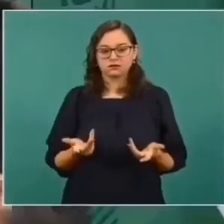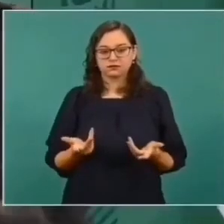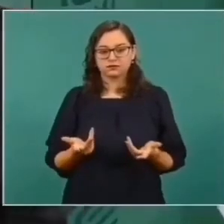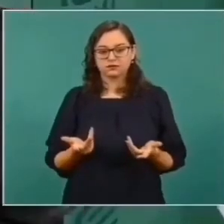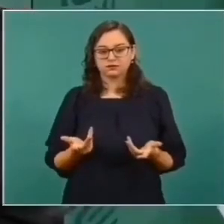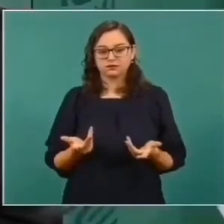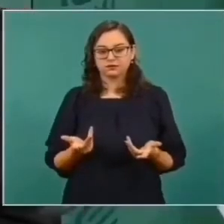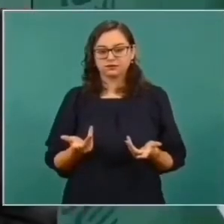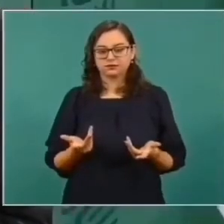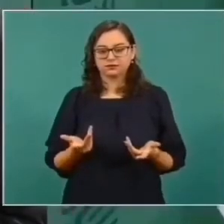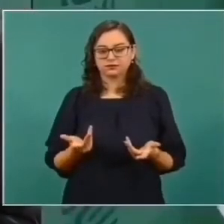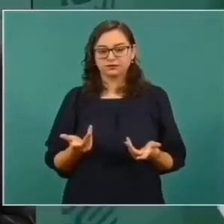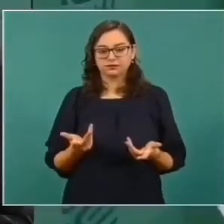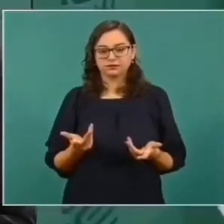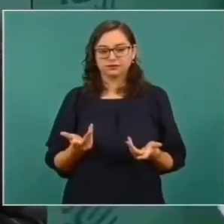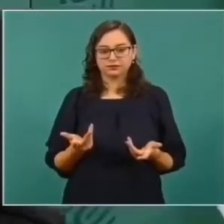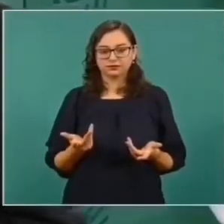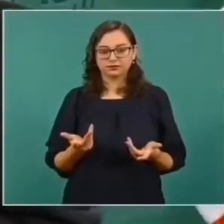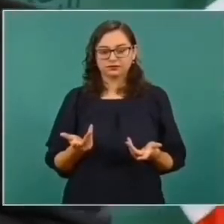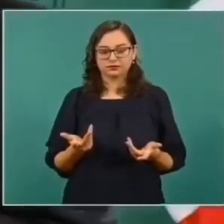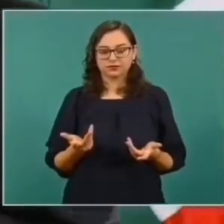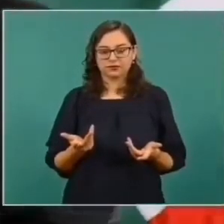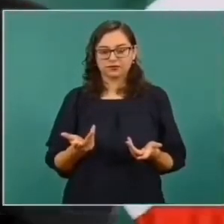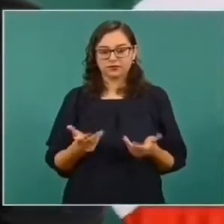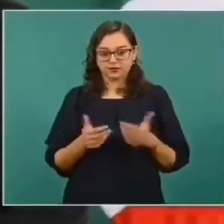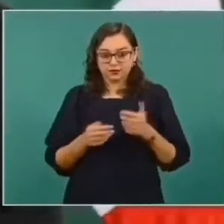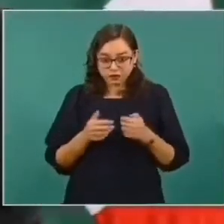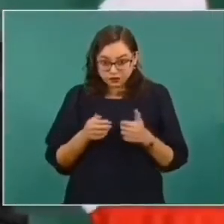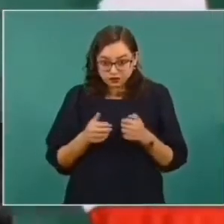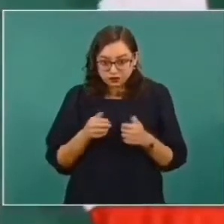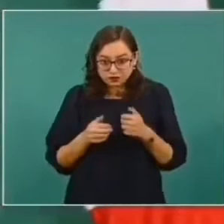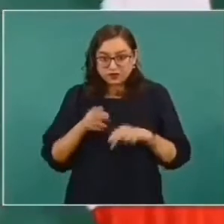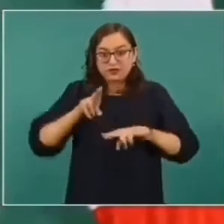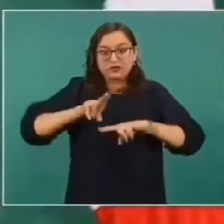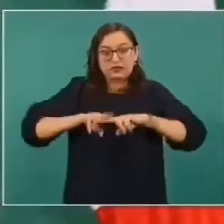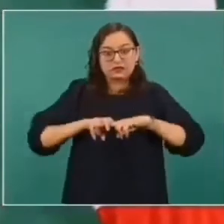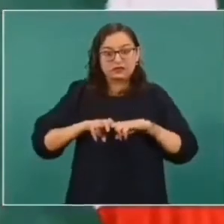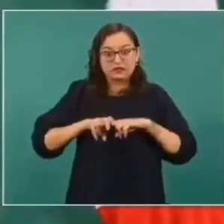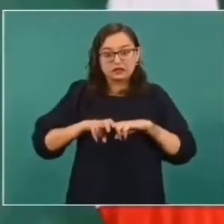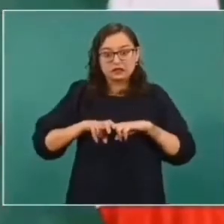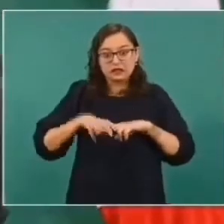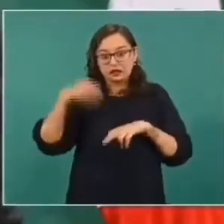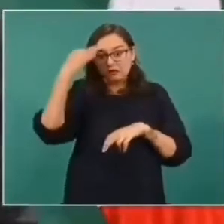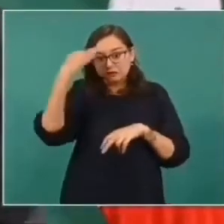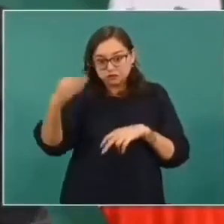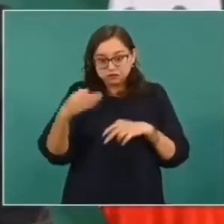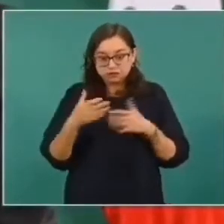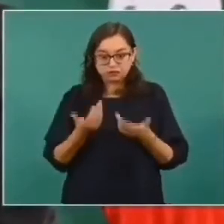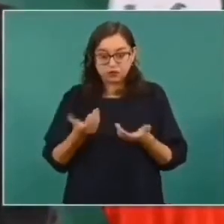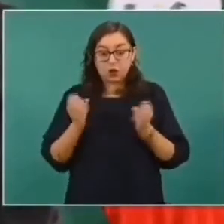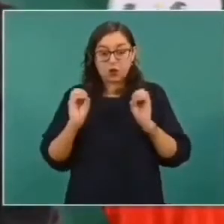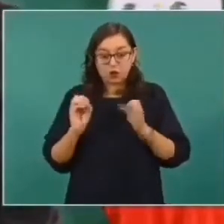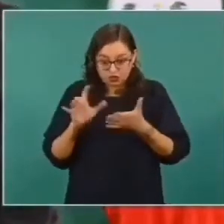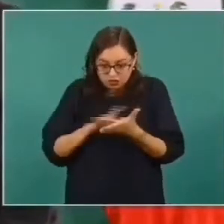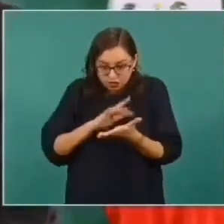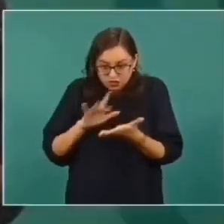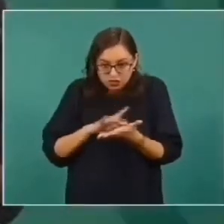en una postura viendo la tabla